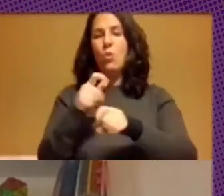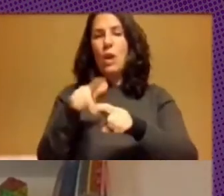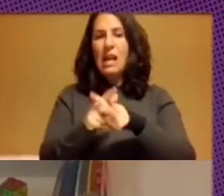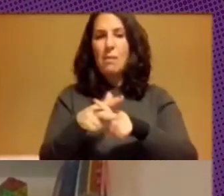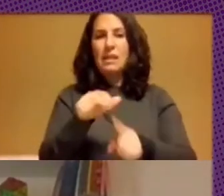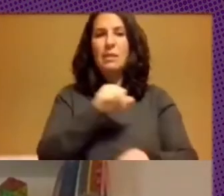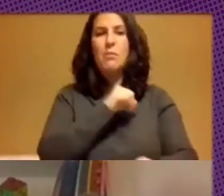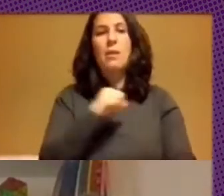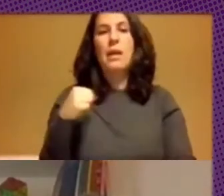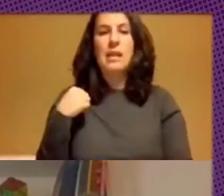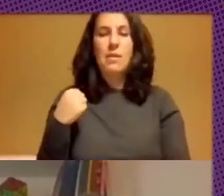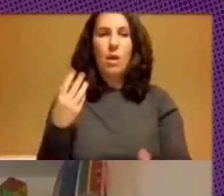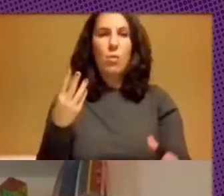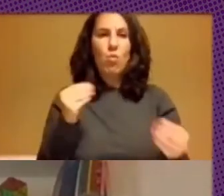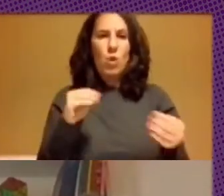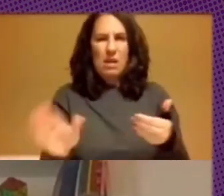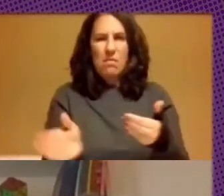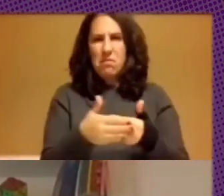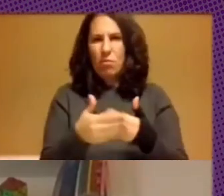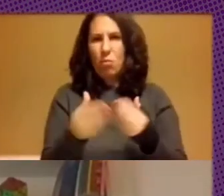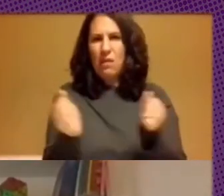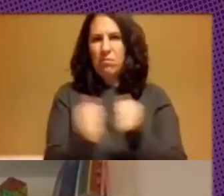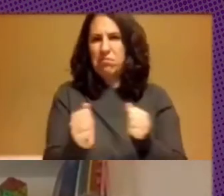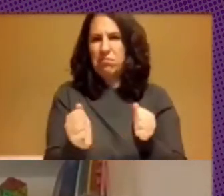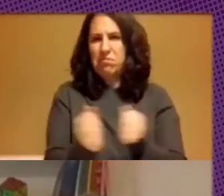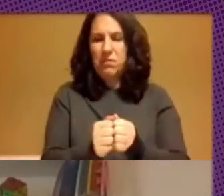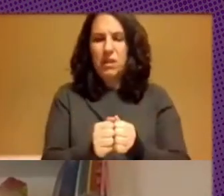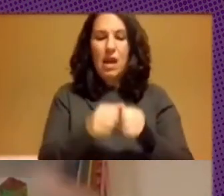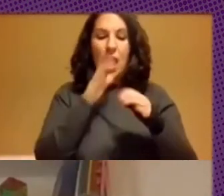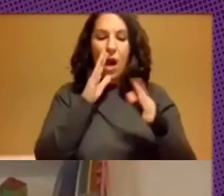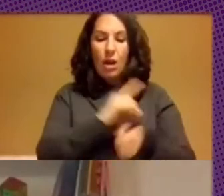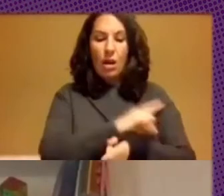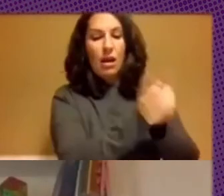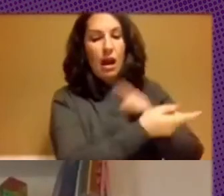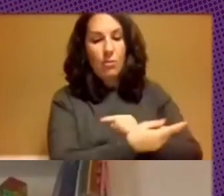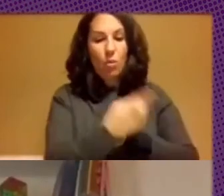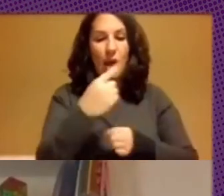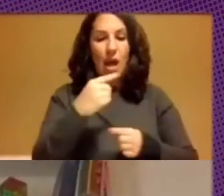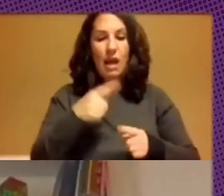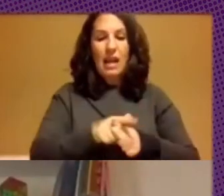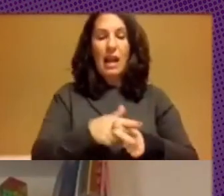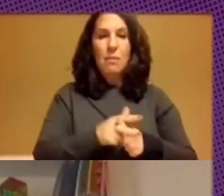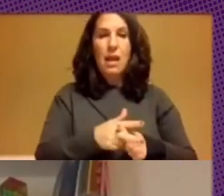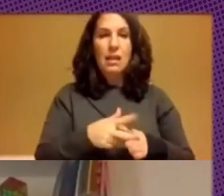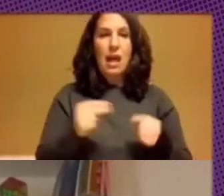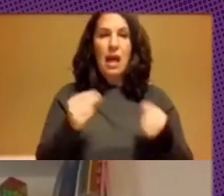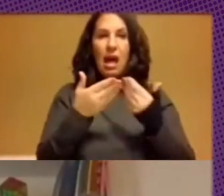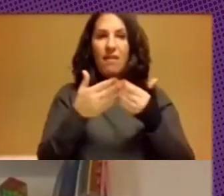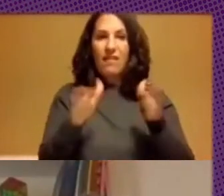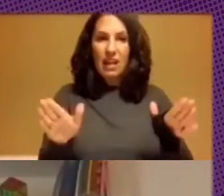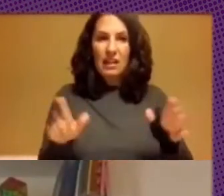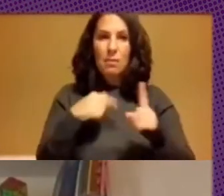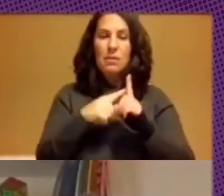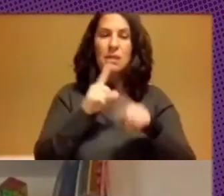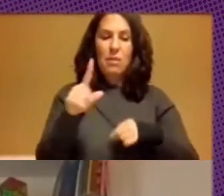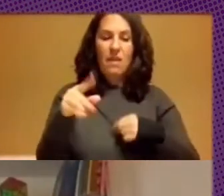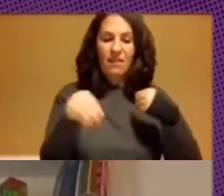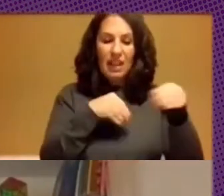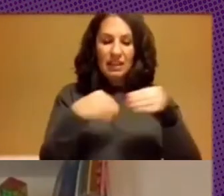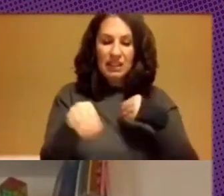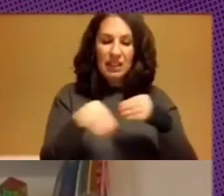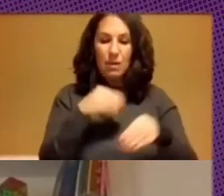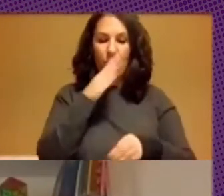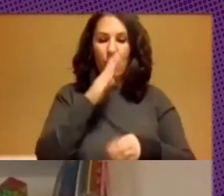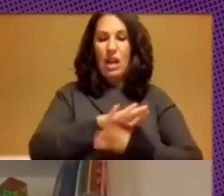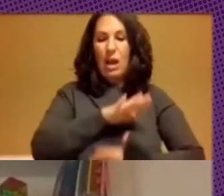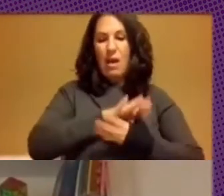privativa y rígida a pasar a una herramienta no solamente abierta sino flexible por la capacidad que tenemos